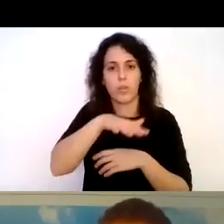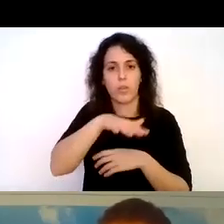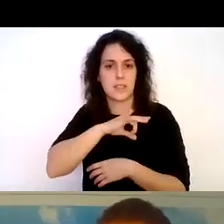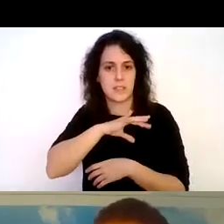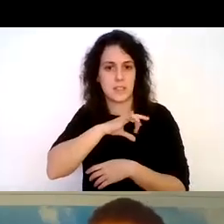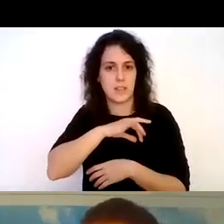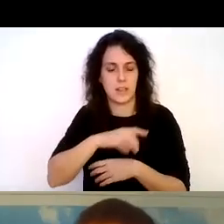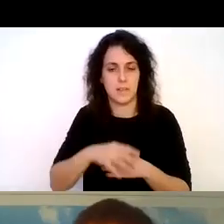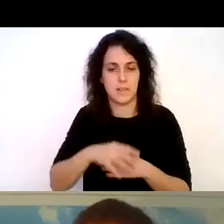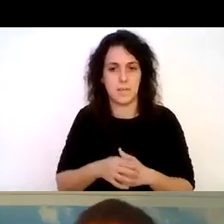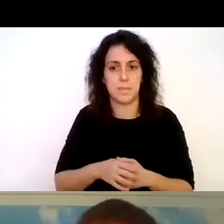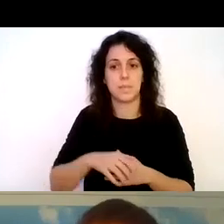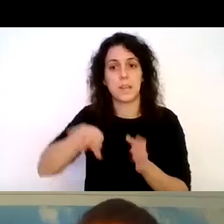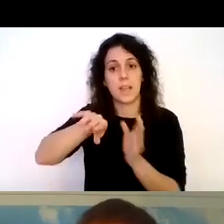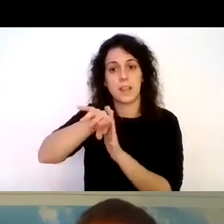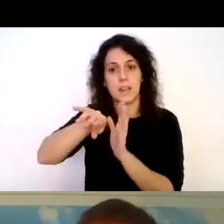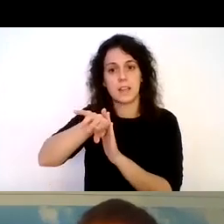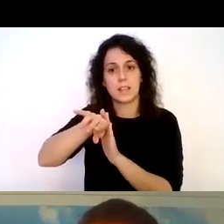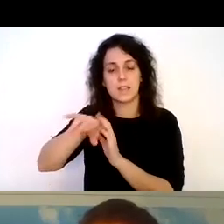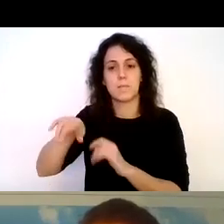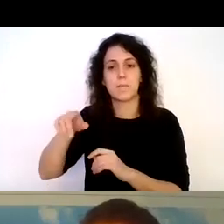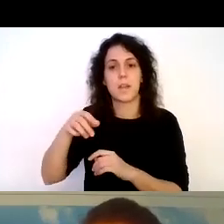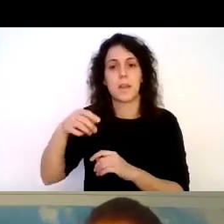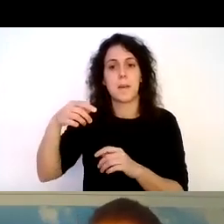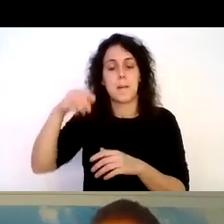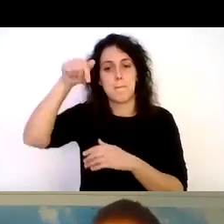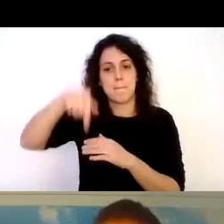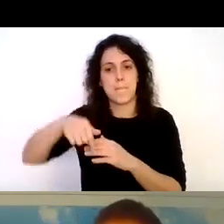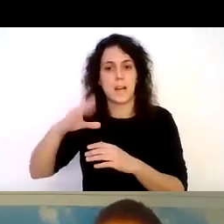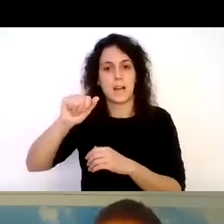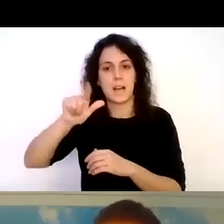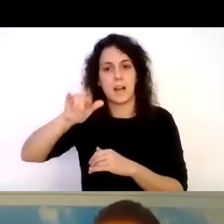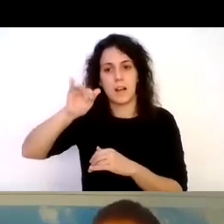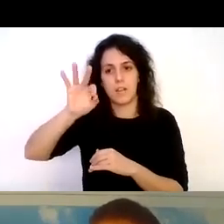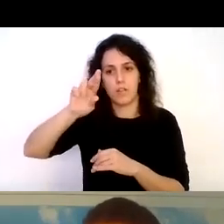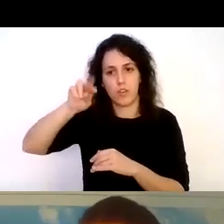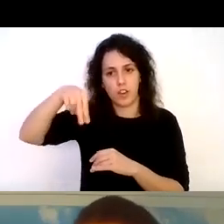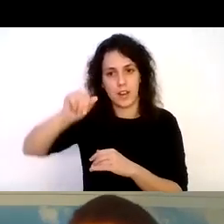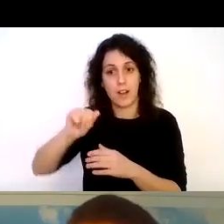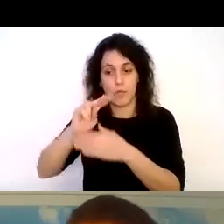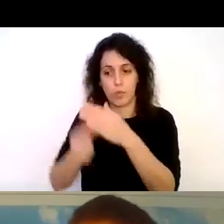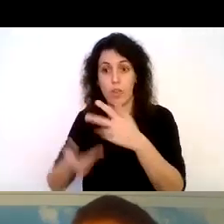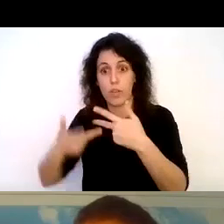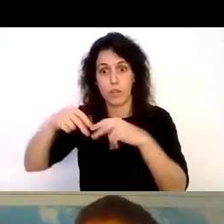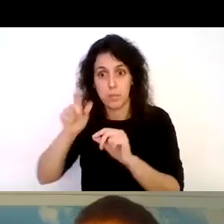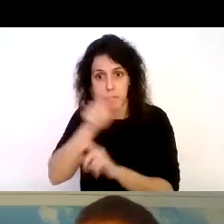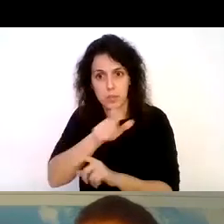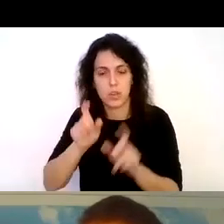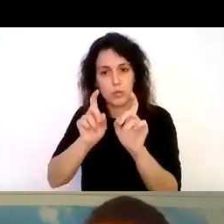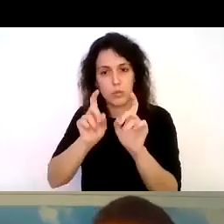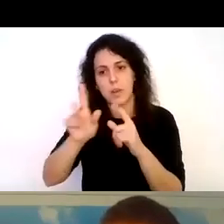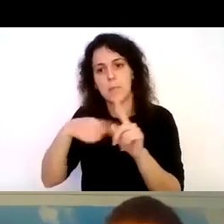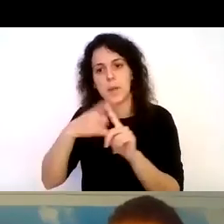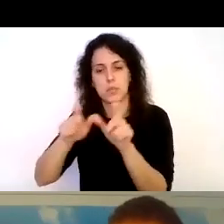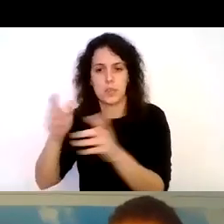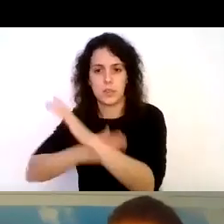y a la derecha en Baja California Sur después de una salida de buceo con instructores y personas con discapacidad